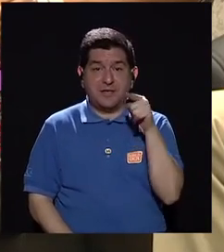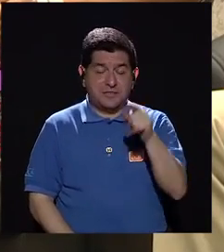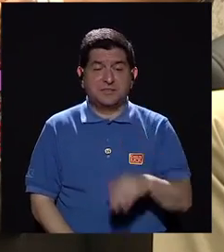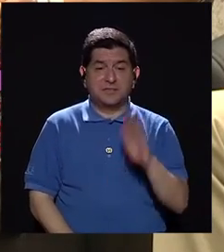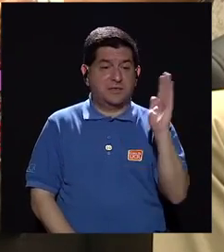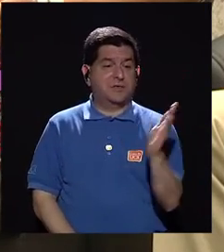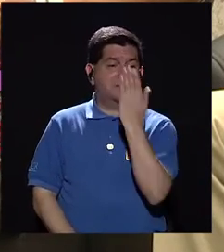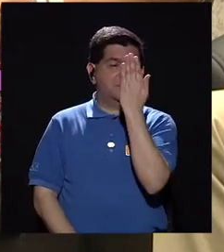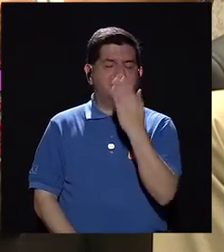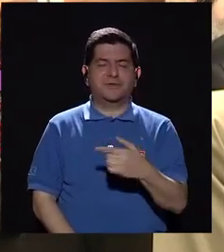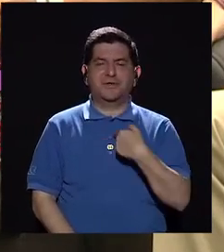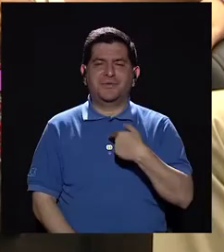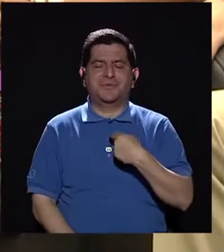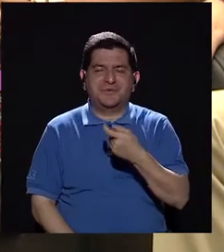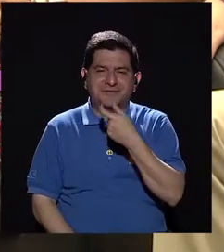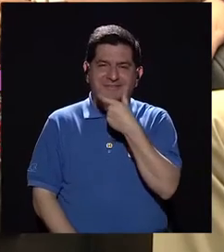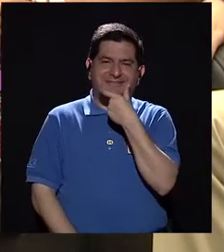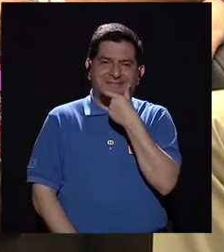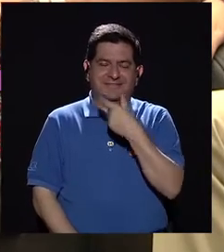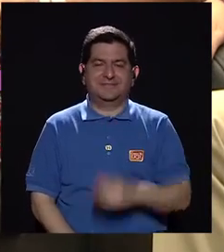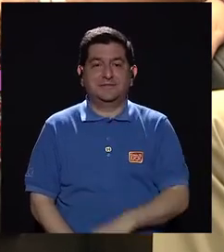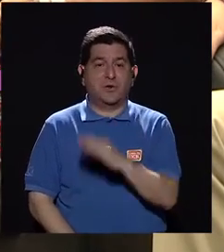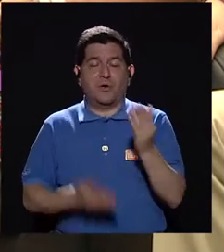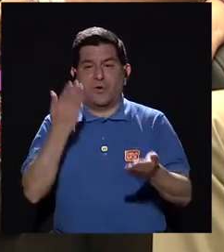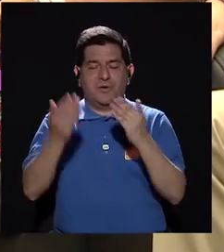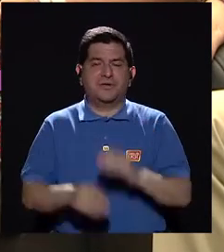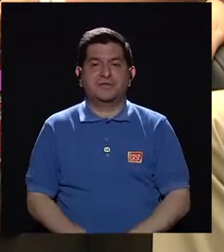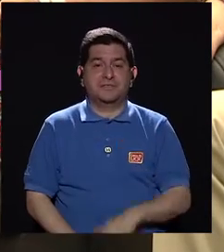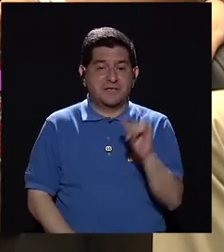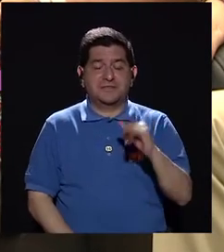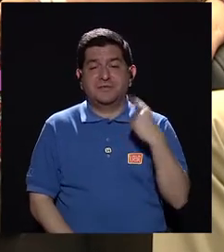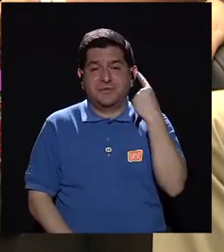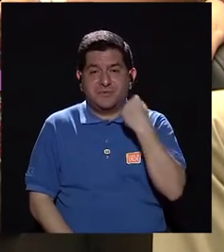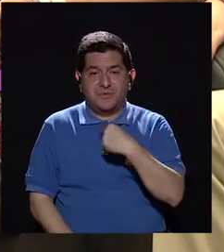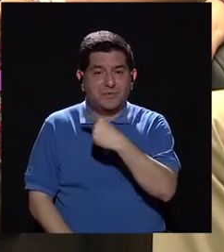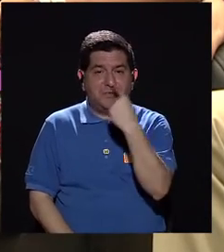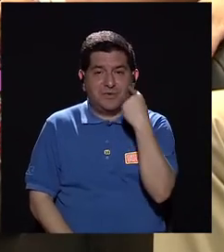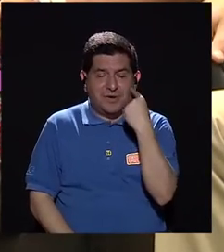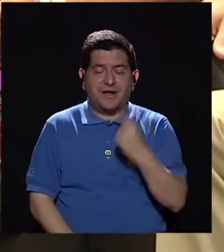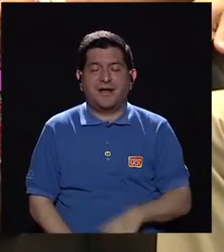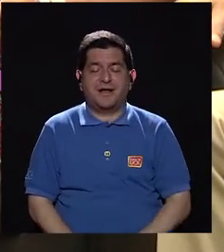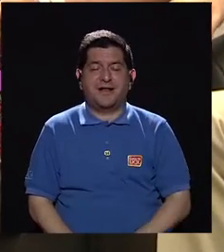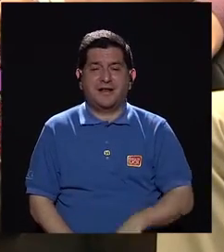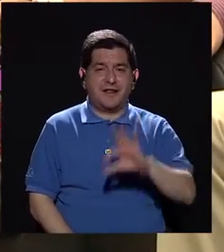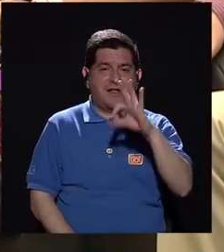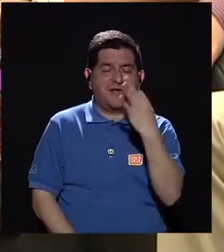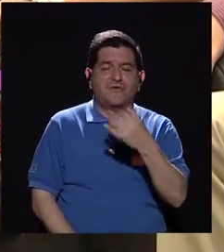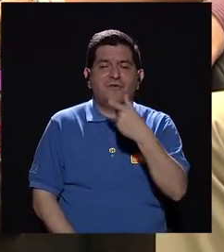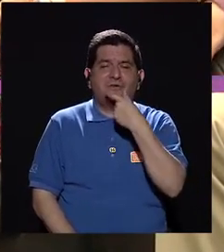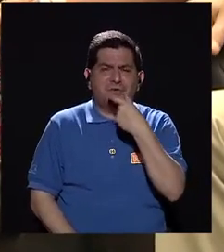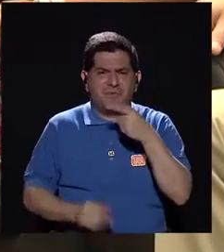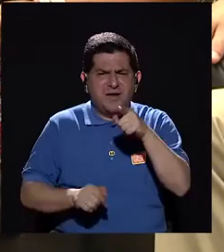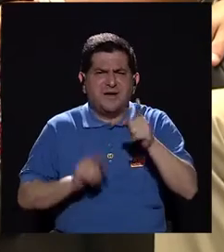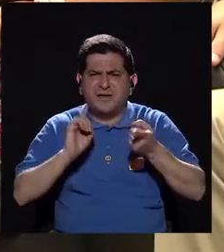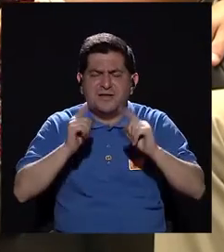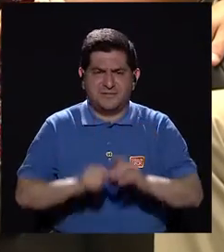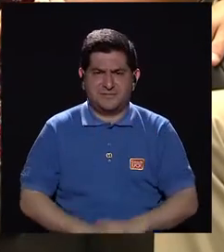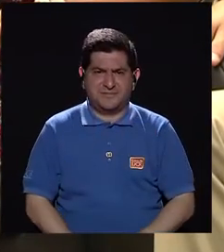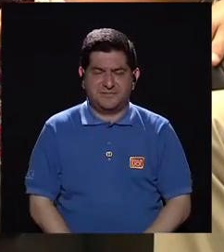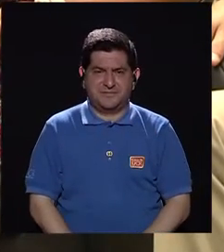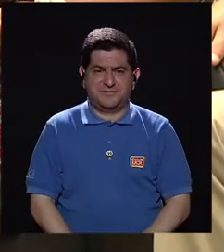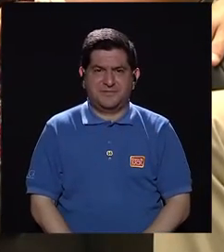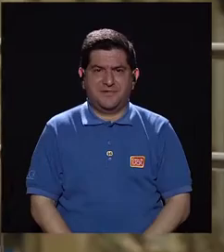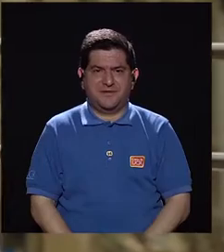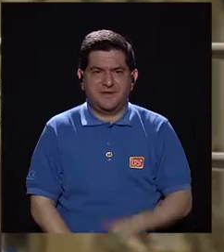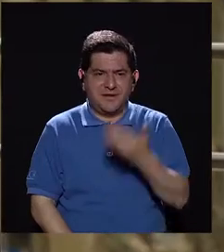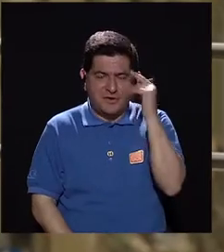y echarse una sonrisa o hacer la mandíbula de la risa también. ¿Cuál es la mandíbula de la risa? Pero ustedes,